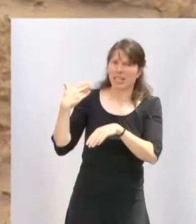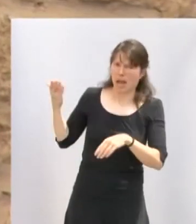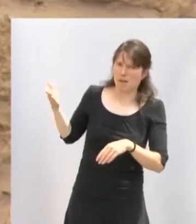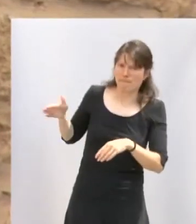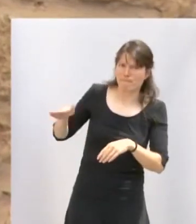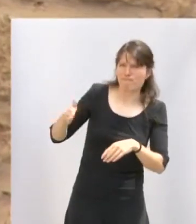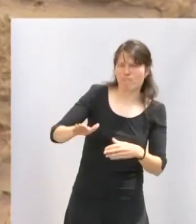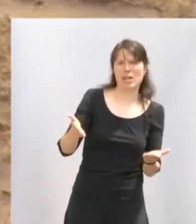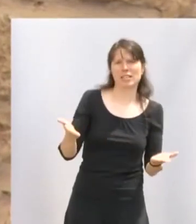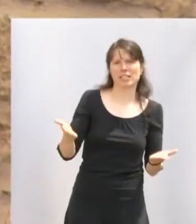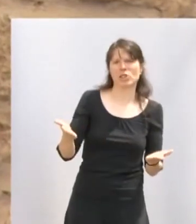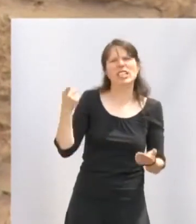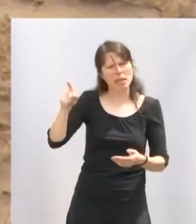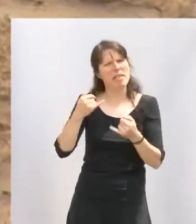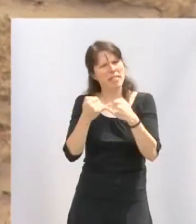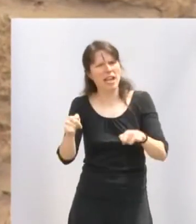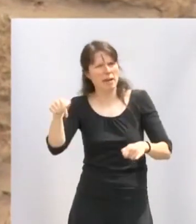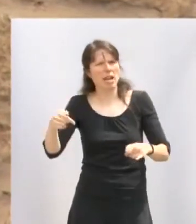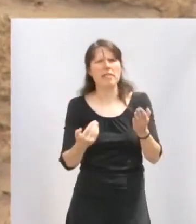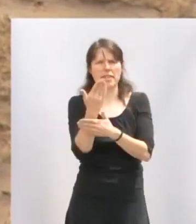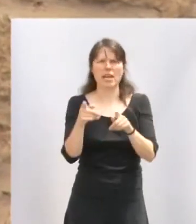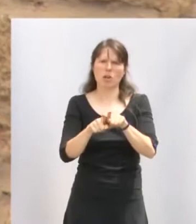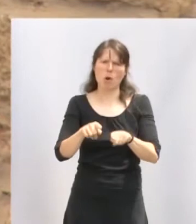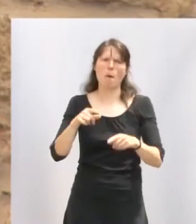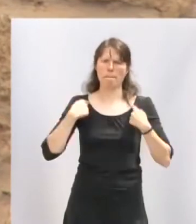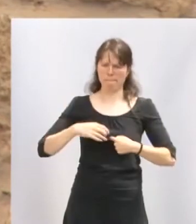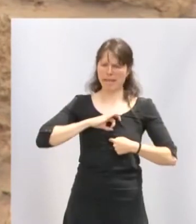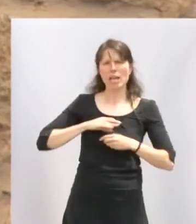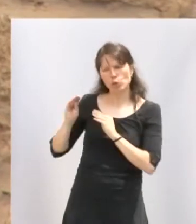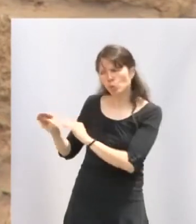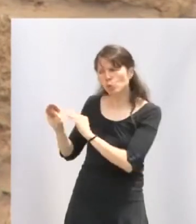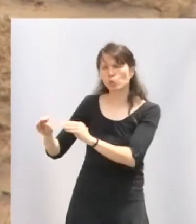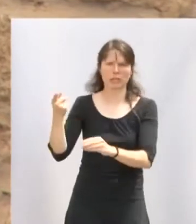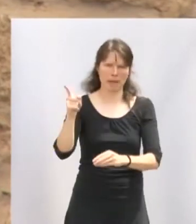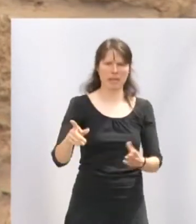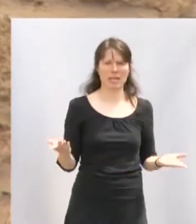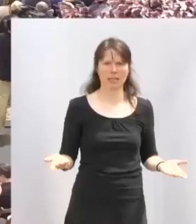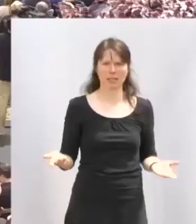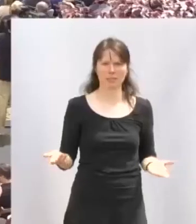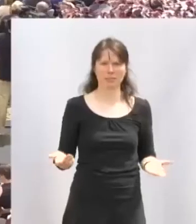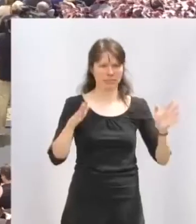celebran este día pues esta también es su medalla. Somos portadores